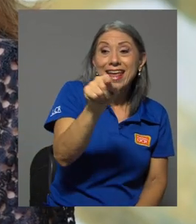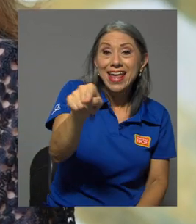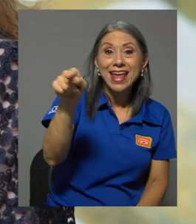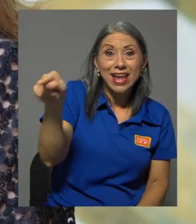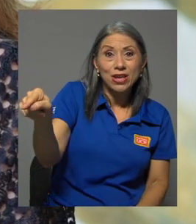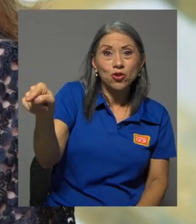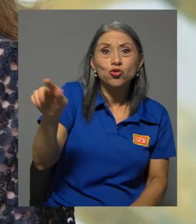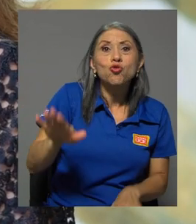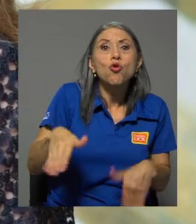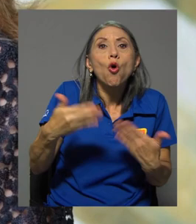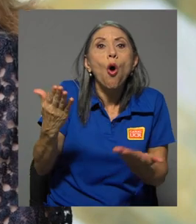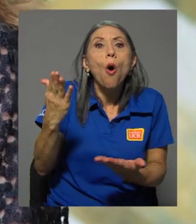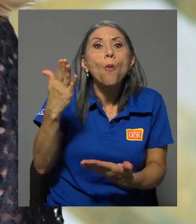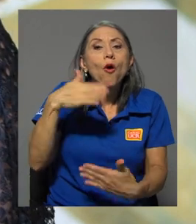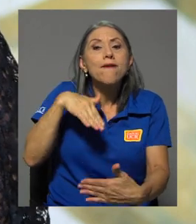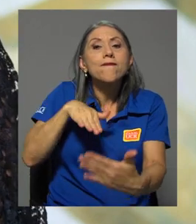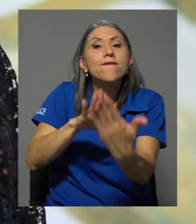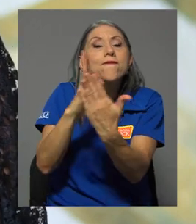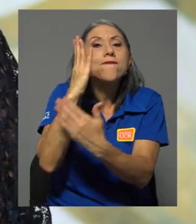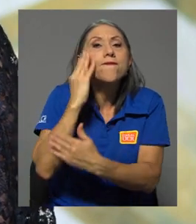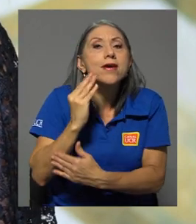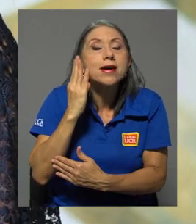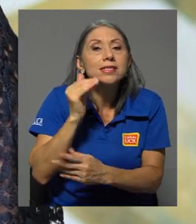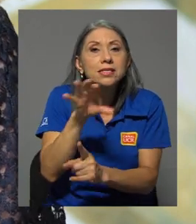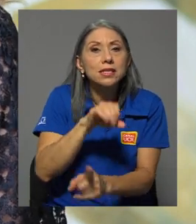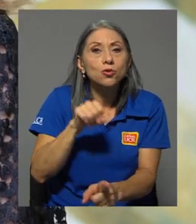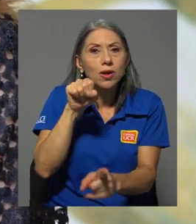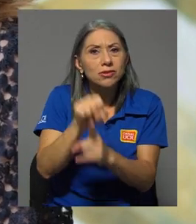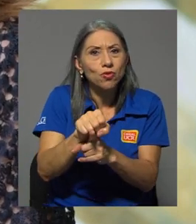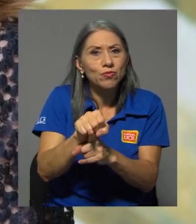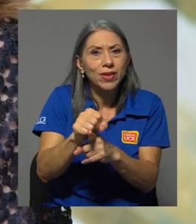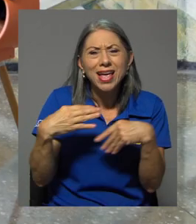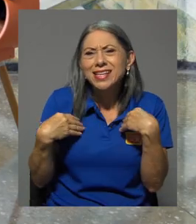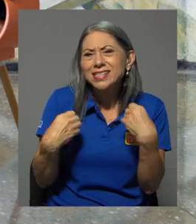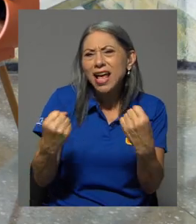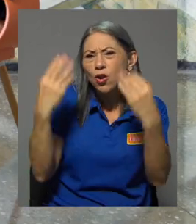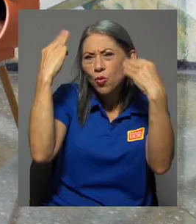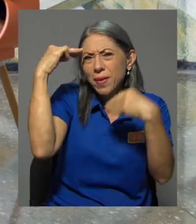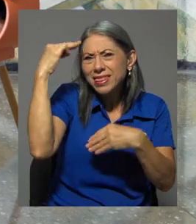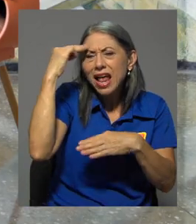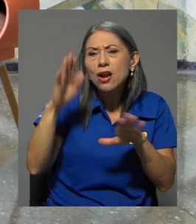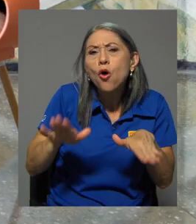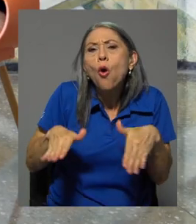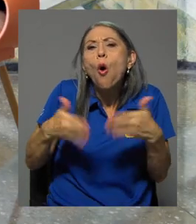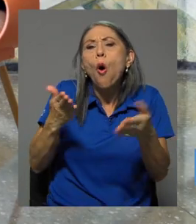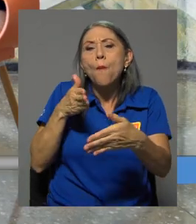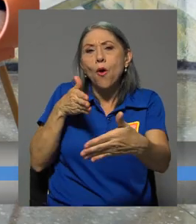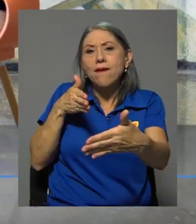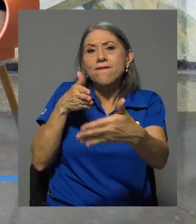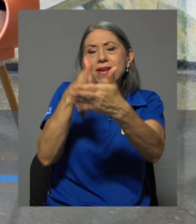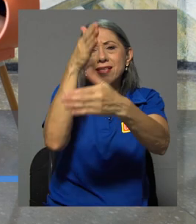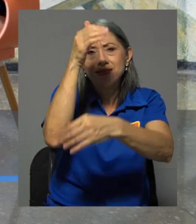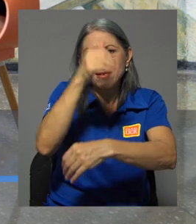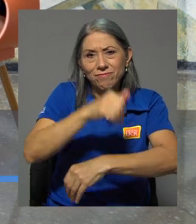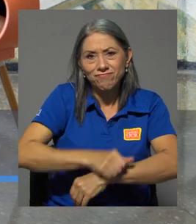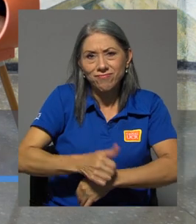esta situación y cómo les está afectando su parte de salud mental, en esta